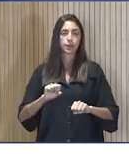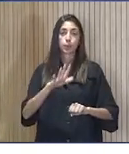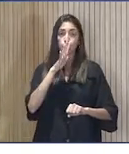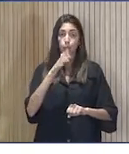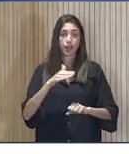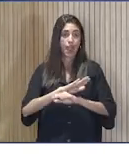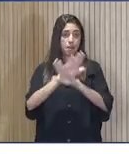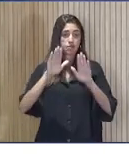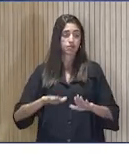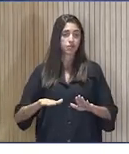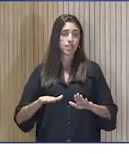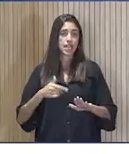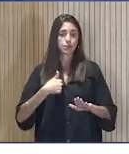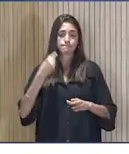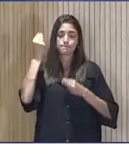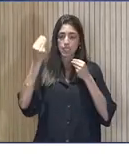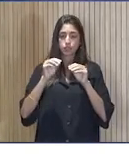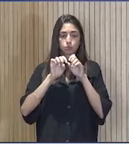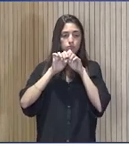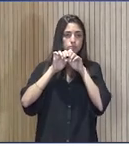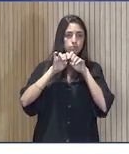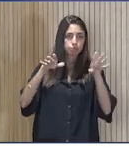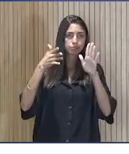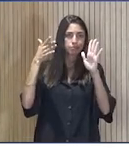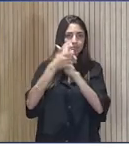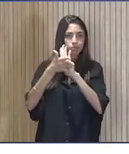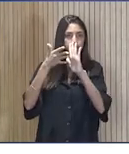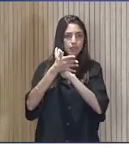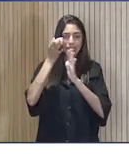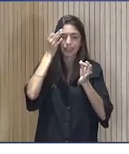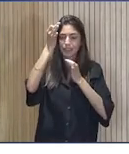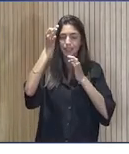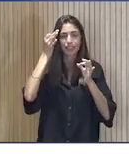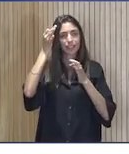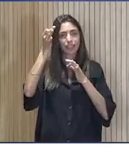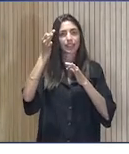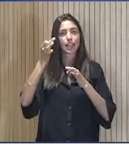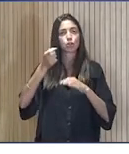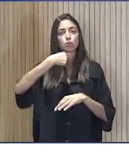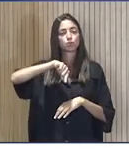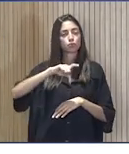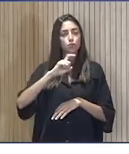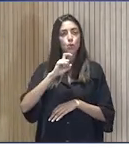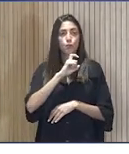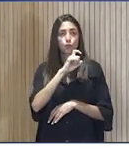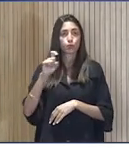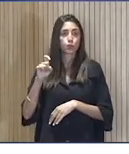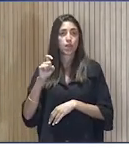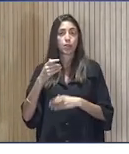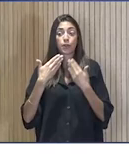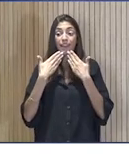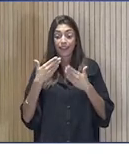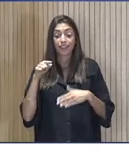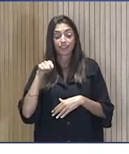creo que ha transmitido lo que pretende Naturgy a través de su fundación,